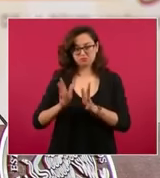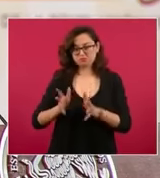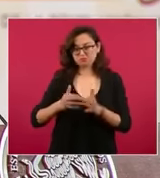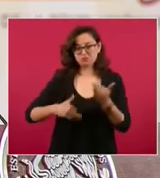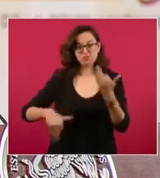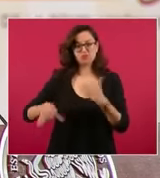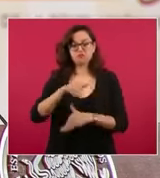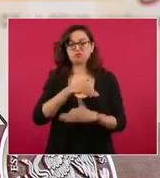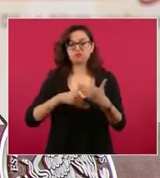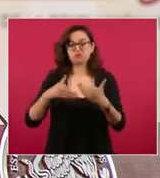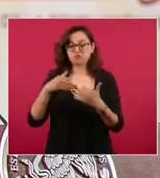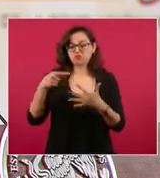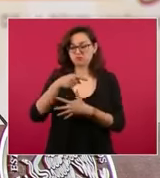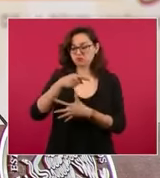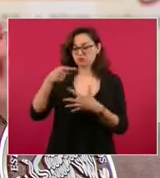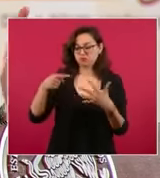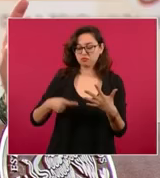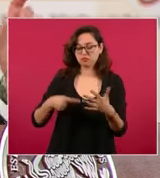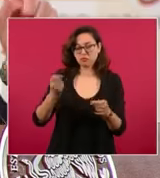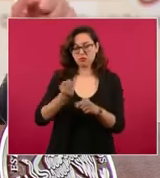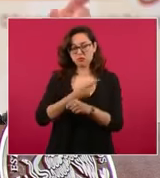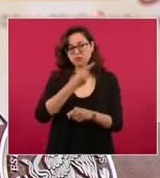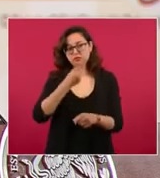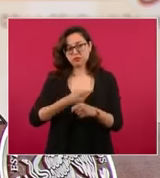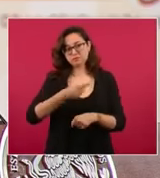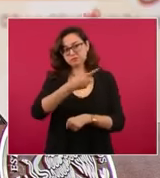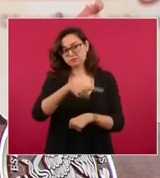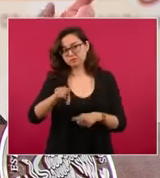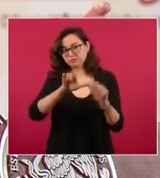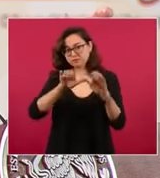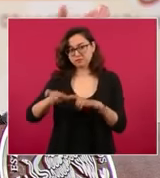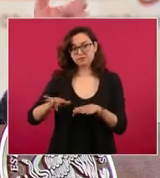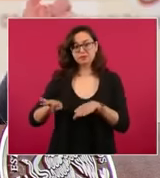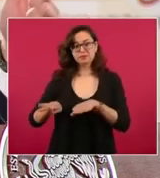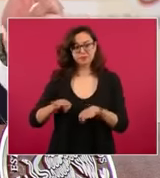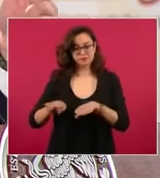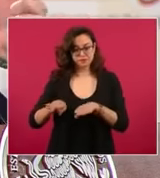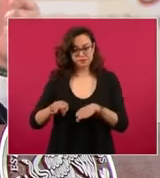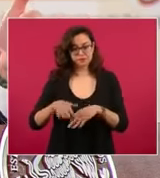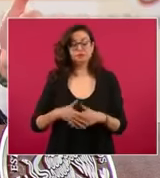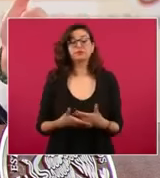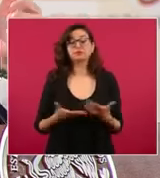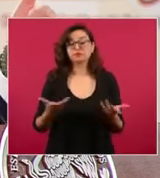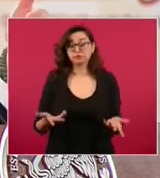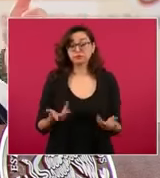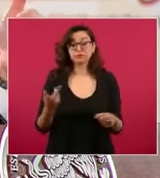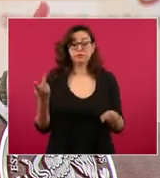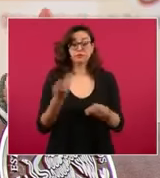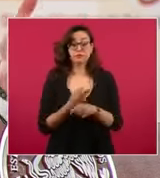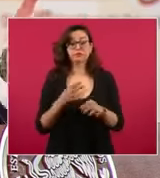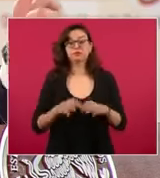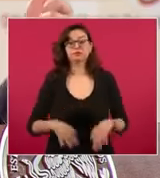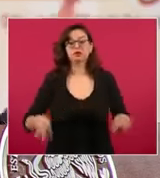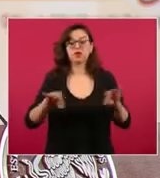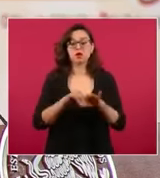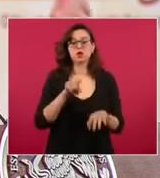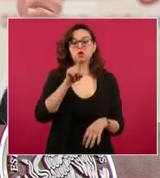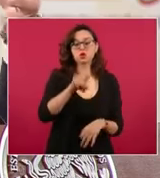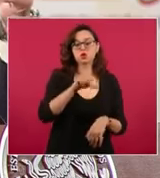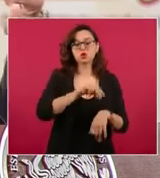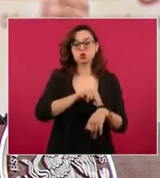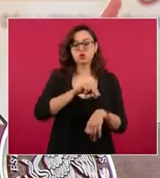opciones que pueden tener, por eso es que en la segunda etapa el médico le estamos pidiendo que nos diga